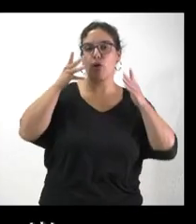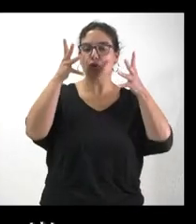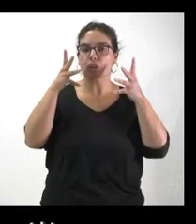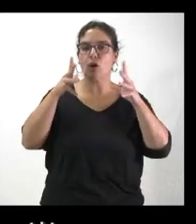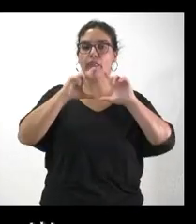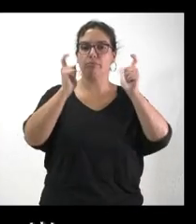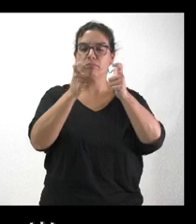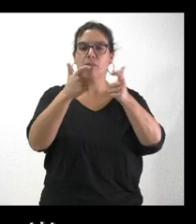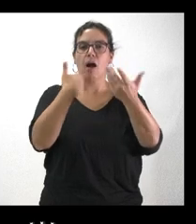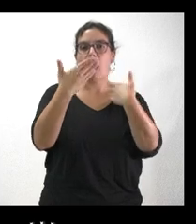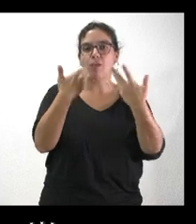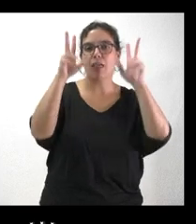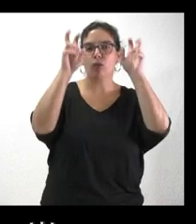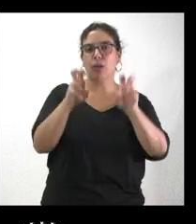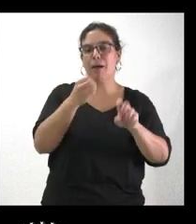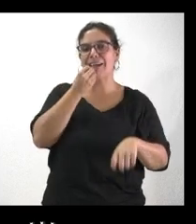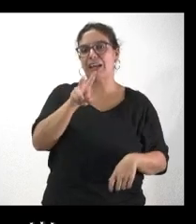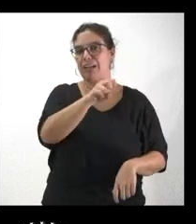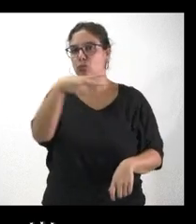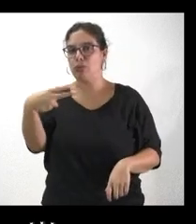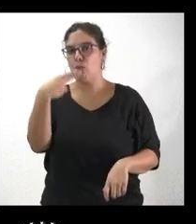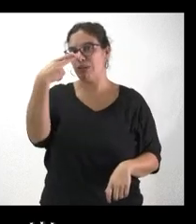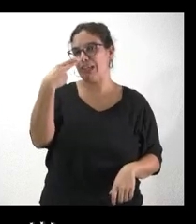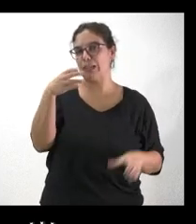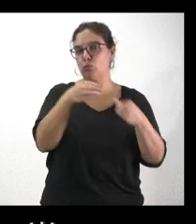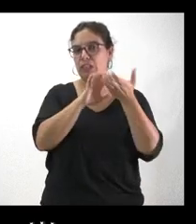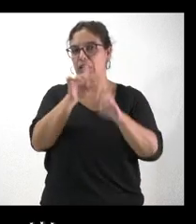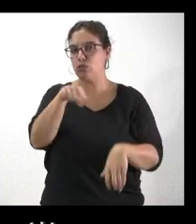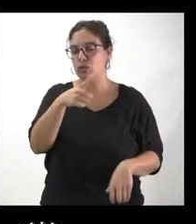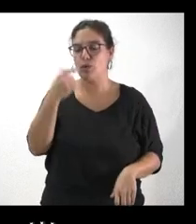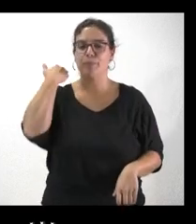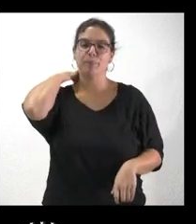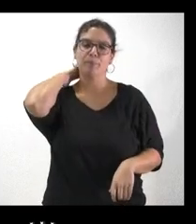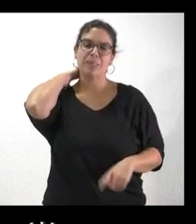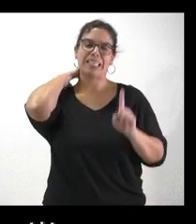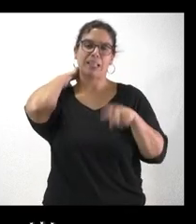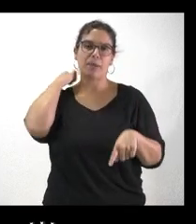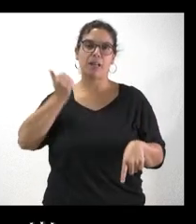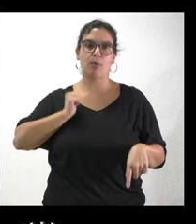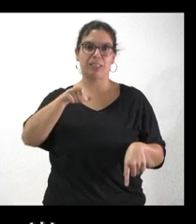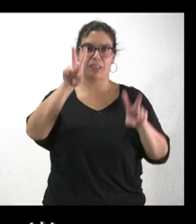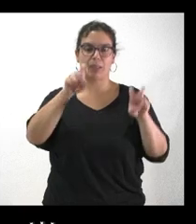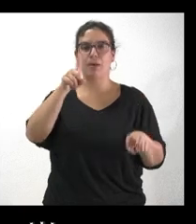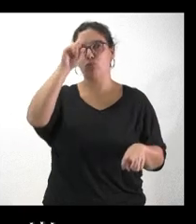los intereses de la Junta de Castilla y León. Y, aprovechando el tema, no sé si usted